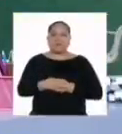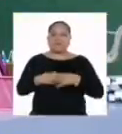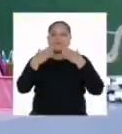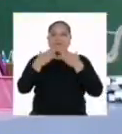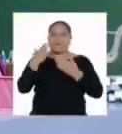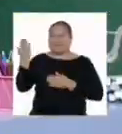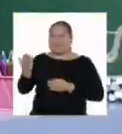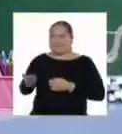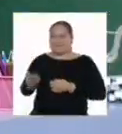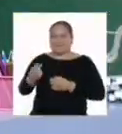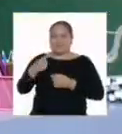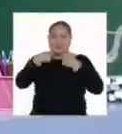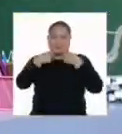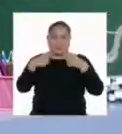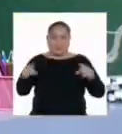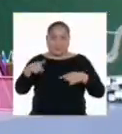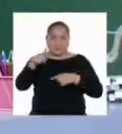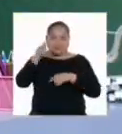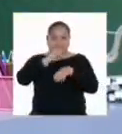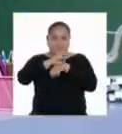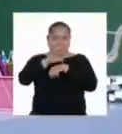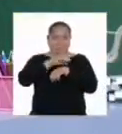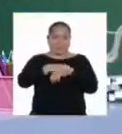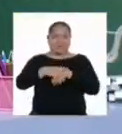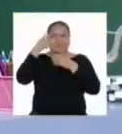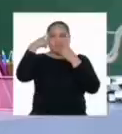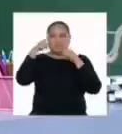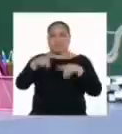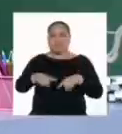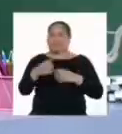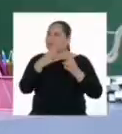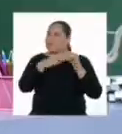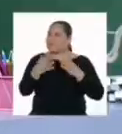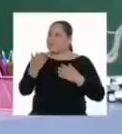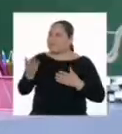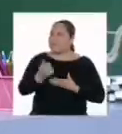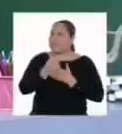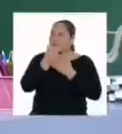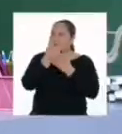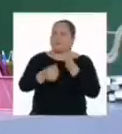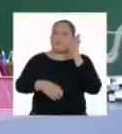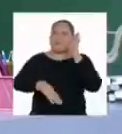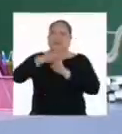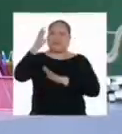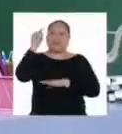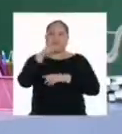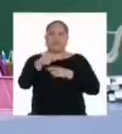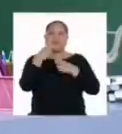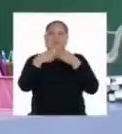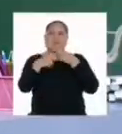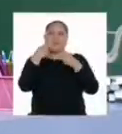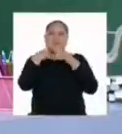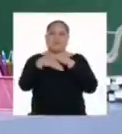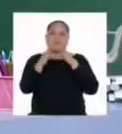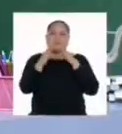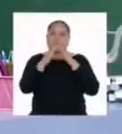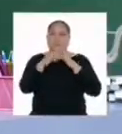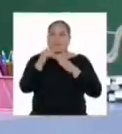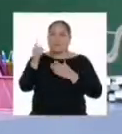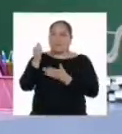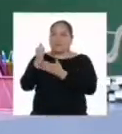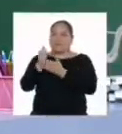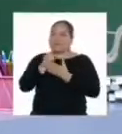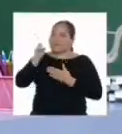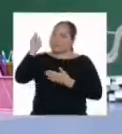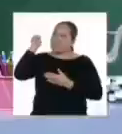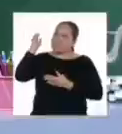Gracias a esos mensajes y a sus sugerencias, decidimos hacer algo que nos ayude a superar este tipo de situaciones en casa. Y con